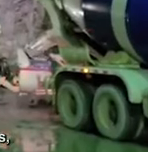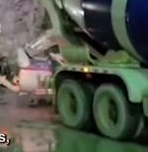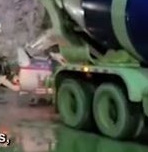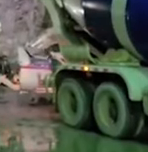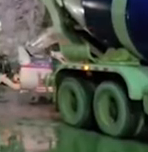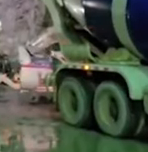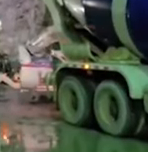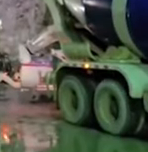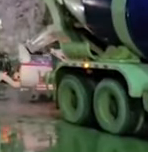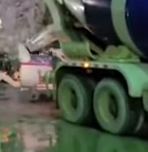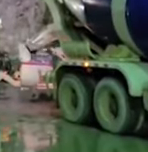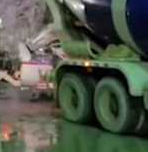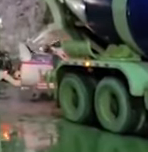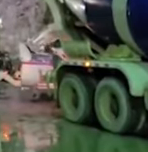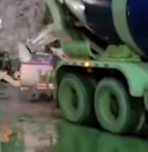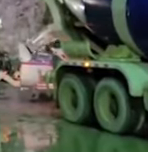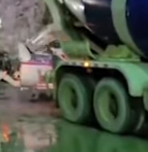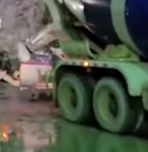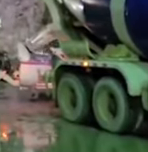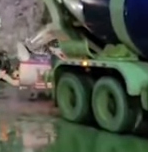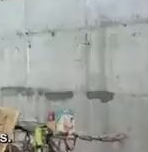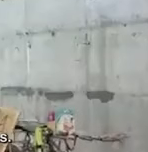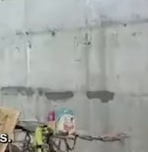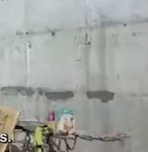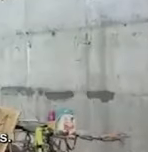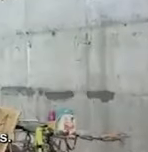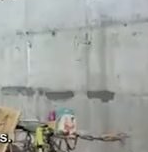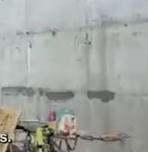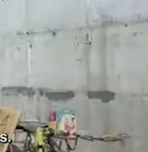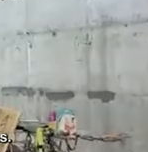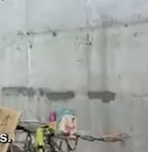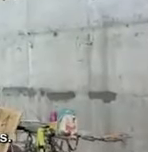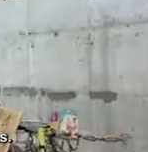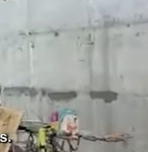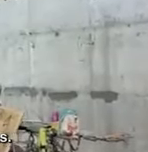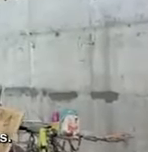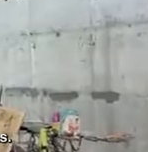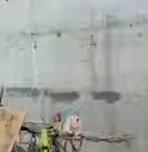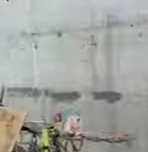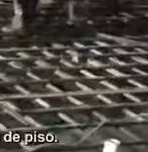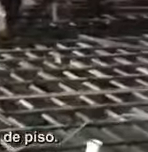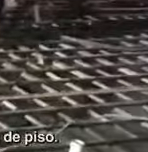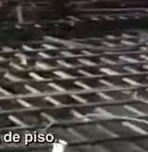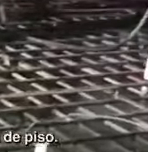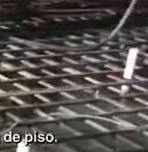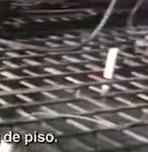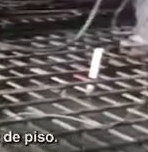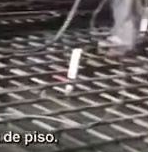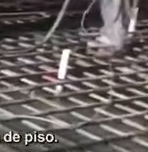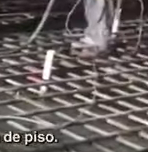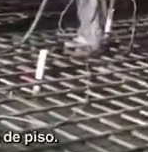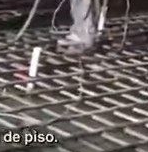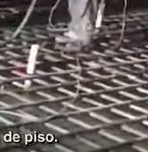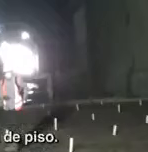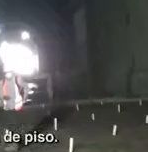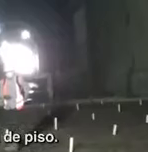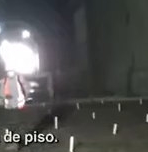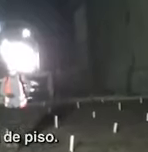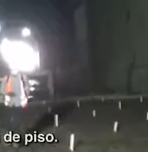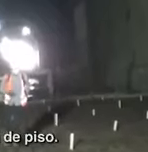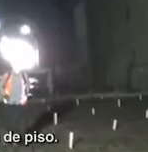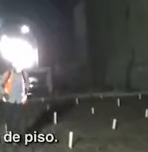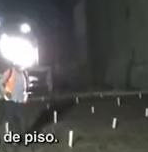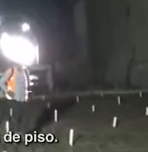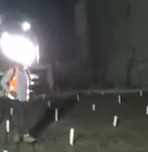columnas metálicas, concreto lanzado sobre muros laterales y concreto de empaque en columnas metálicas. De igual forma, se ha dado inicio al